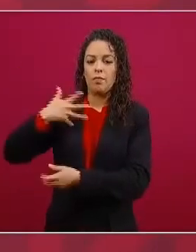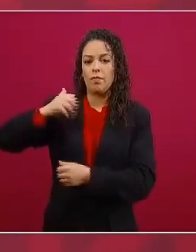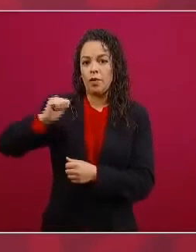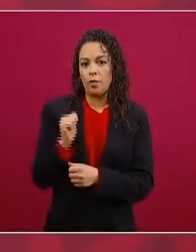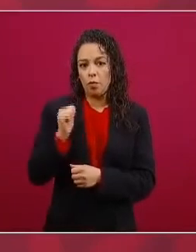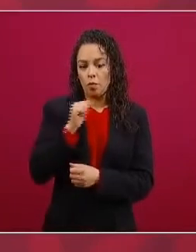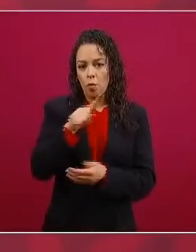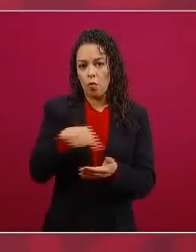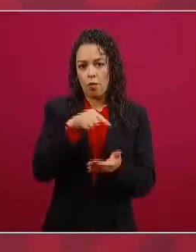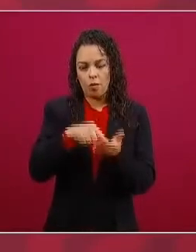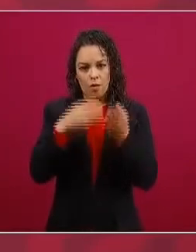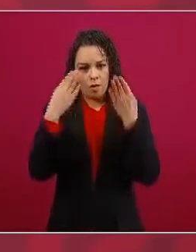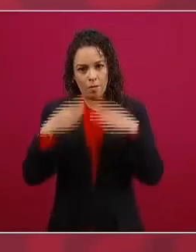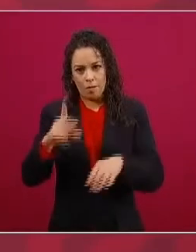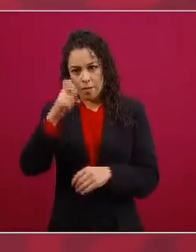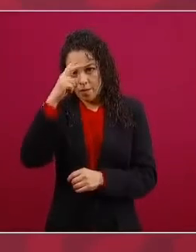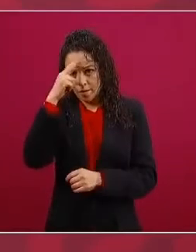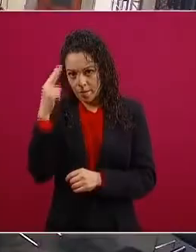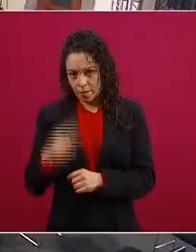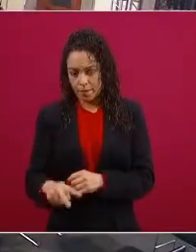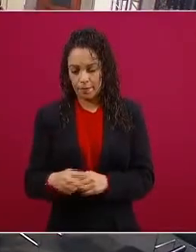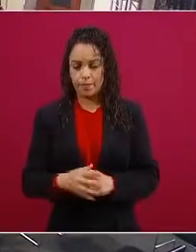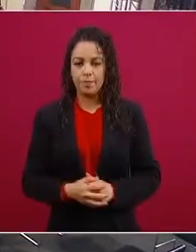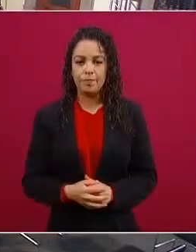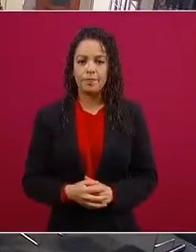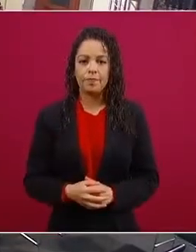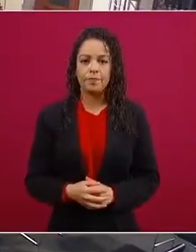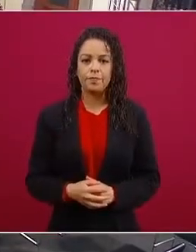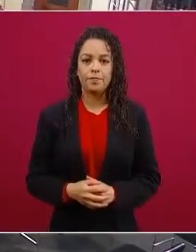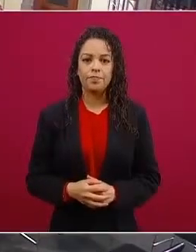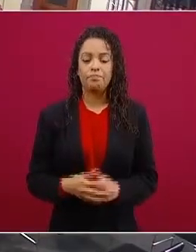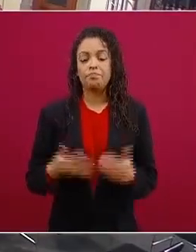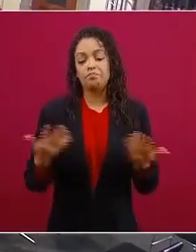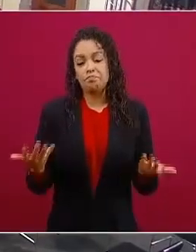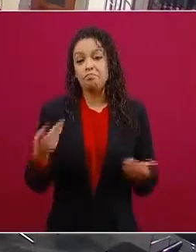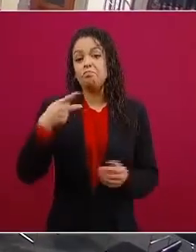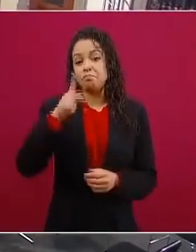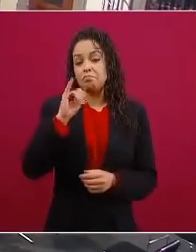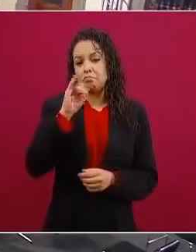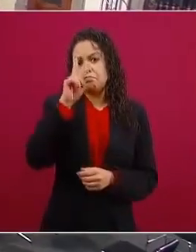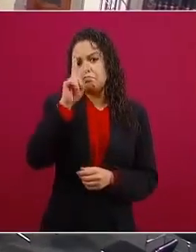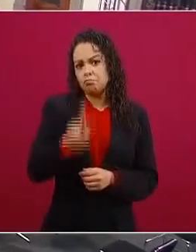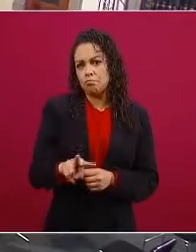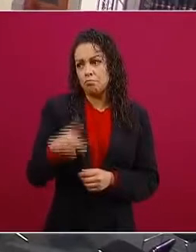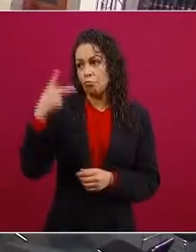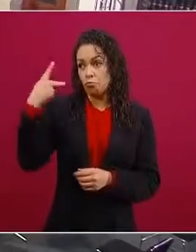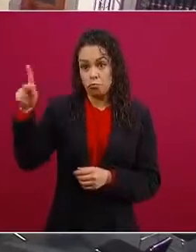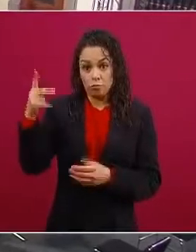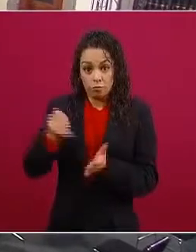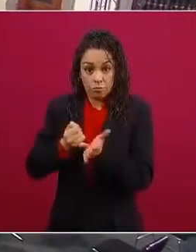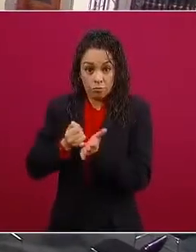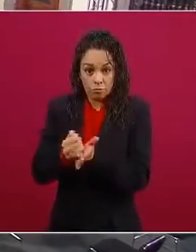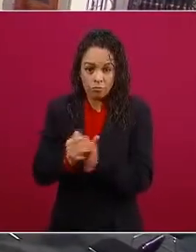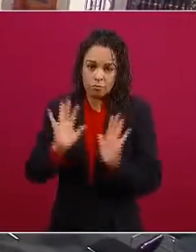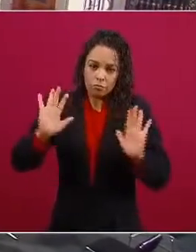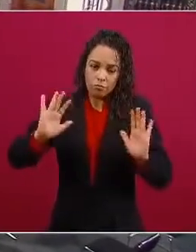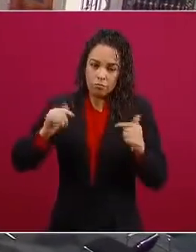Pero respetamos las decisiones que tomen,